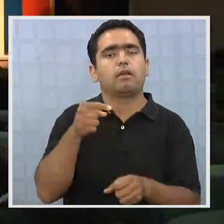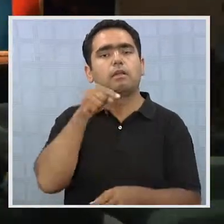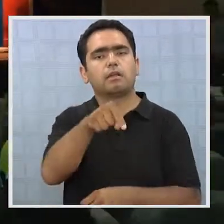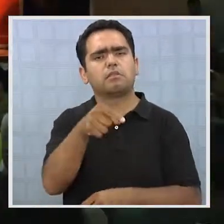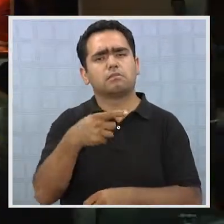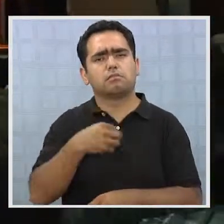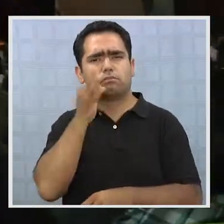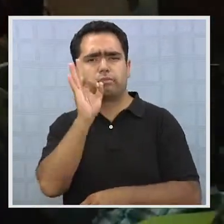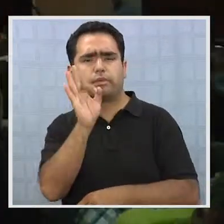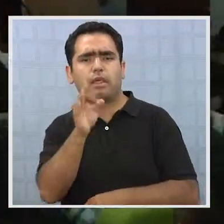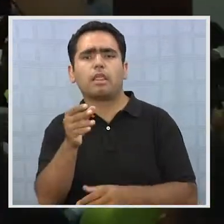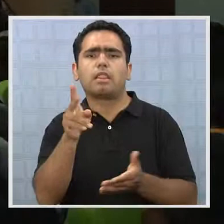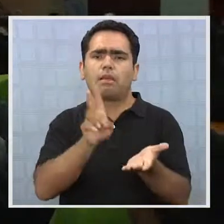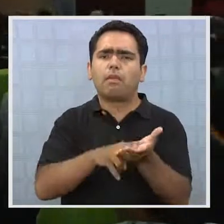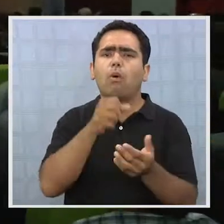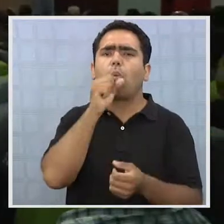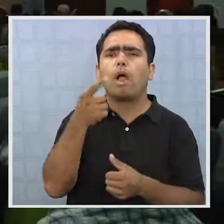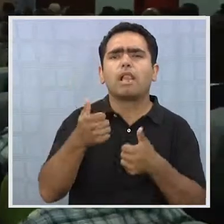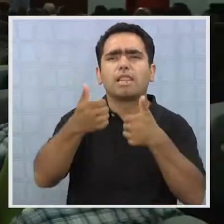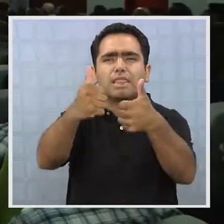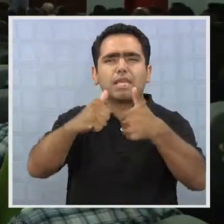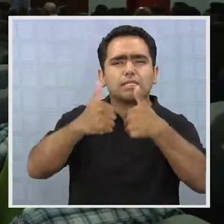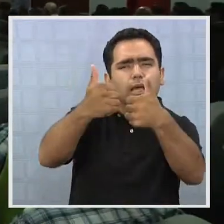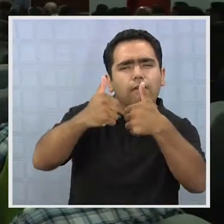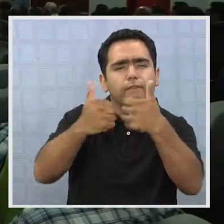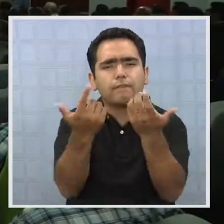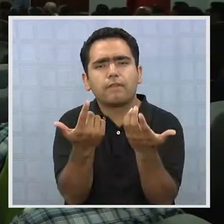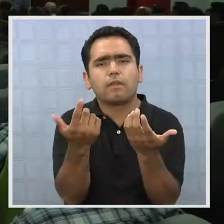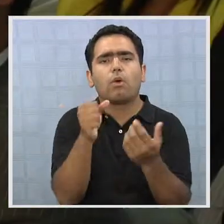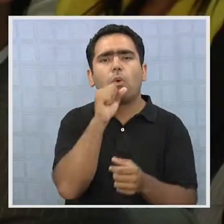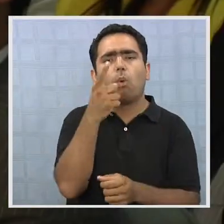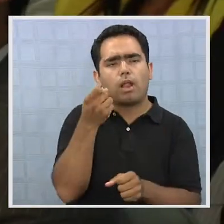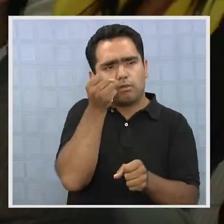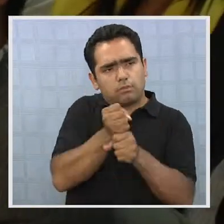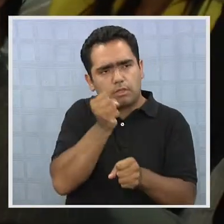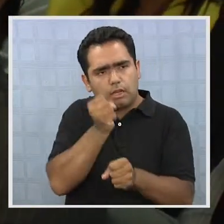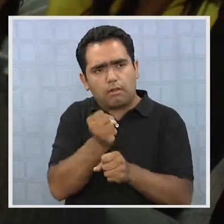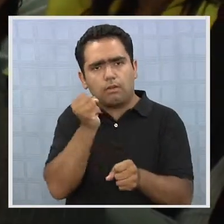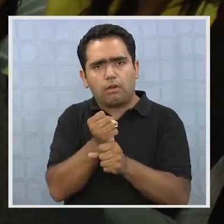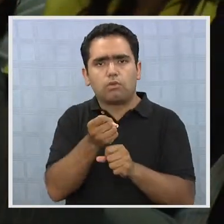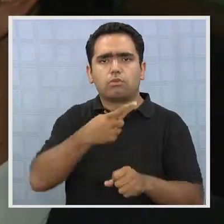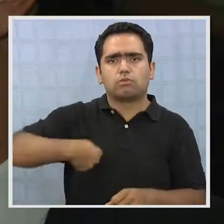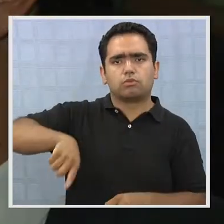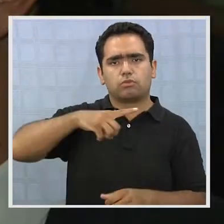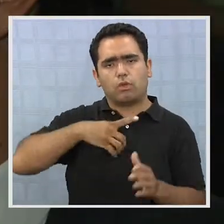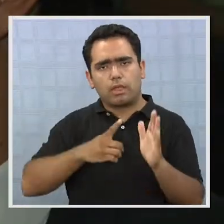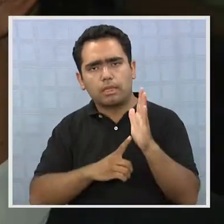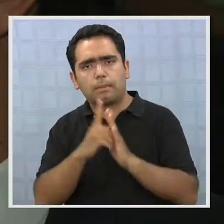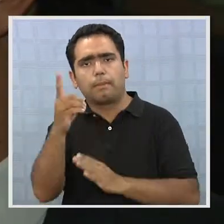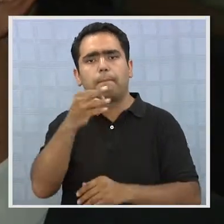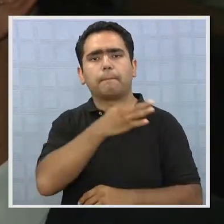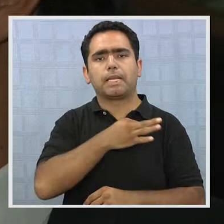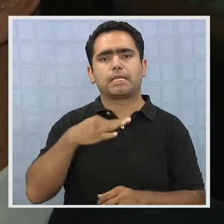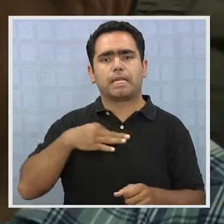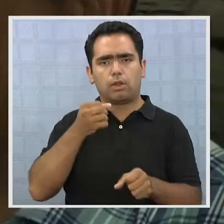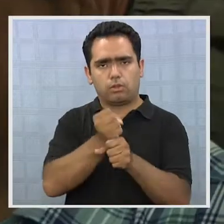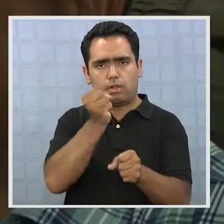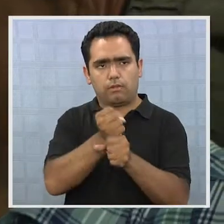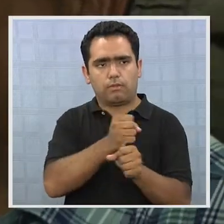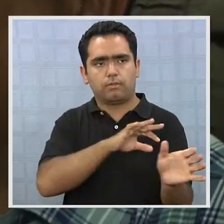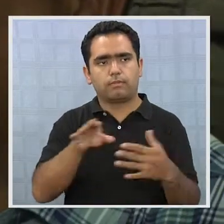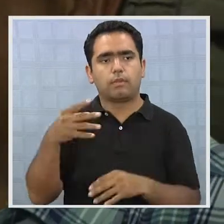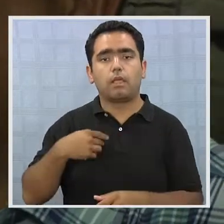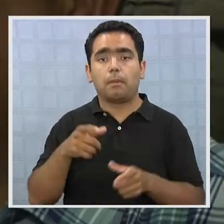comunidad decir las verdaderas metas y las labores concretas que hemos desarrollado como Ministerio del Trabajo.